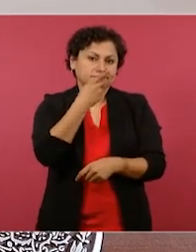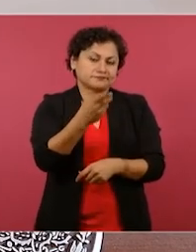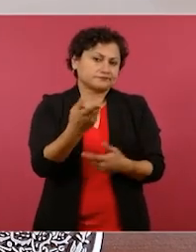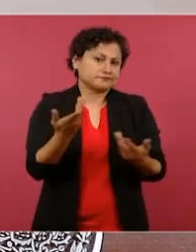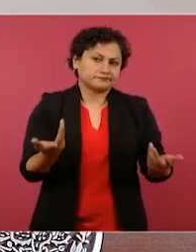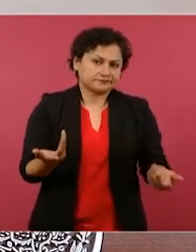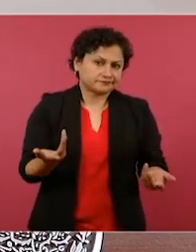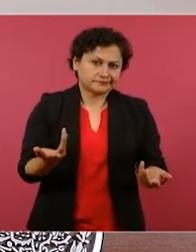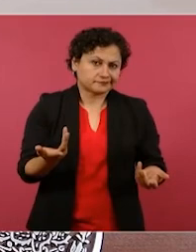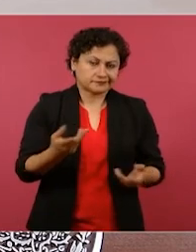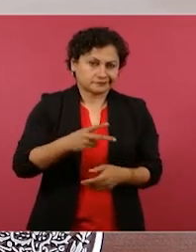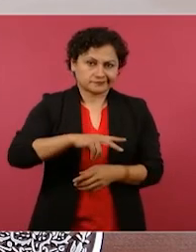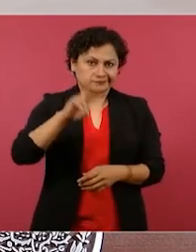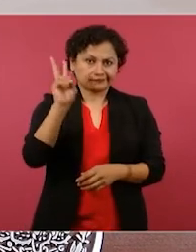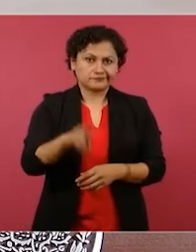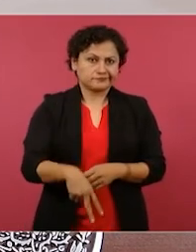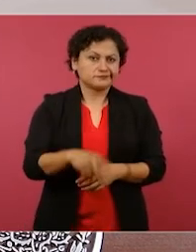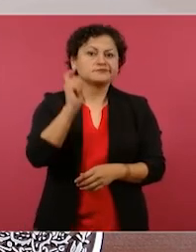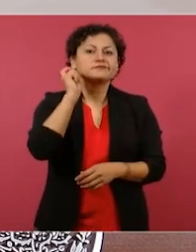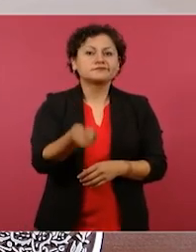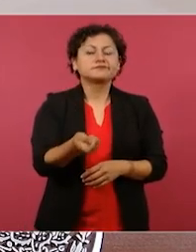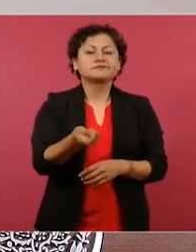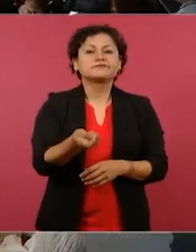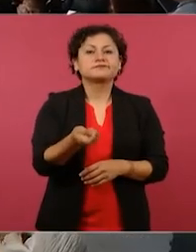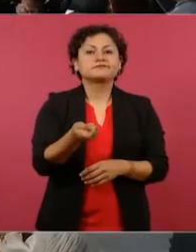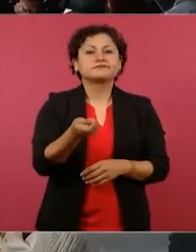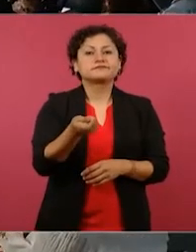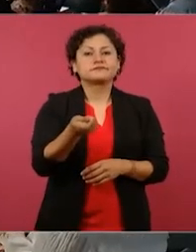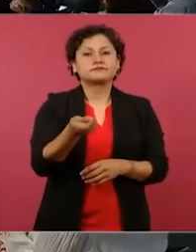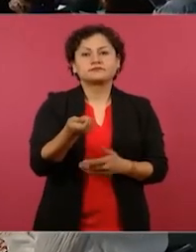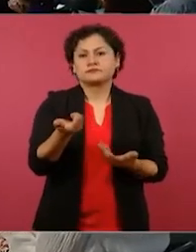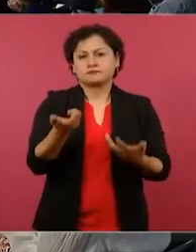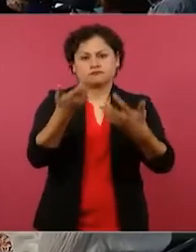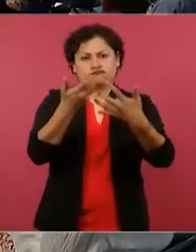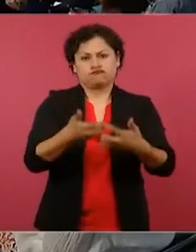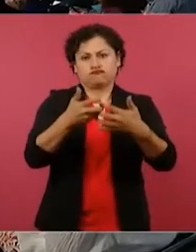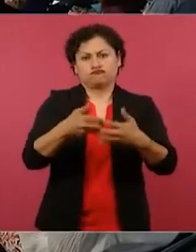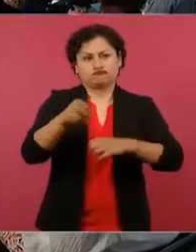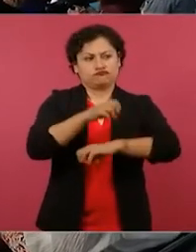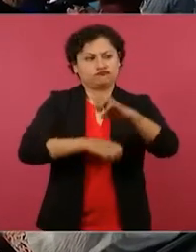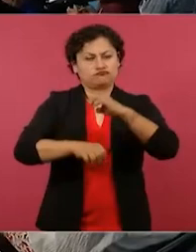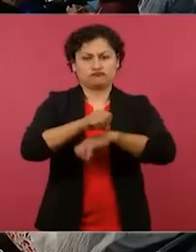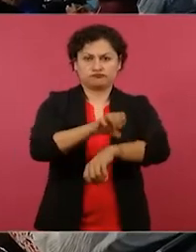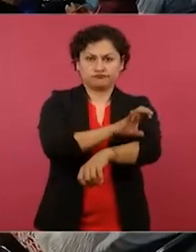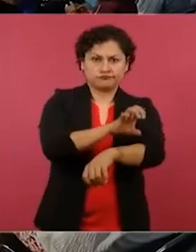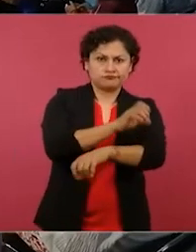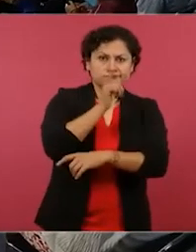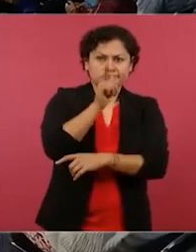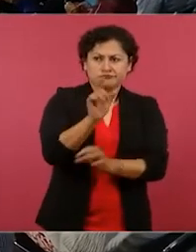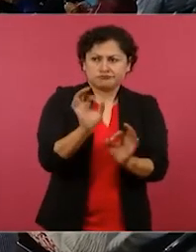Lo cierto es que está bien la industria eléctrica, pero